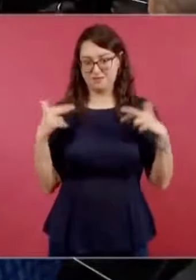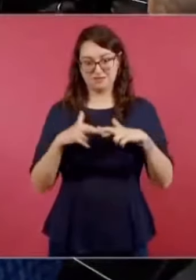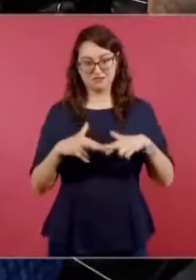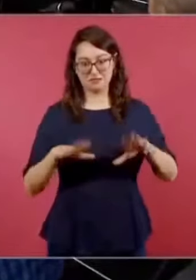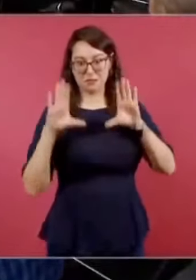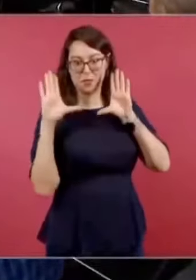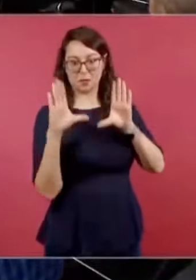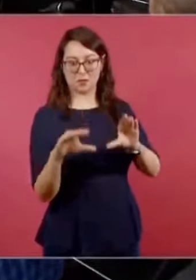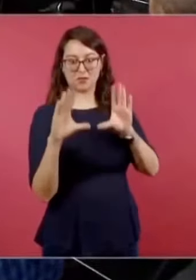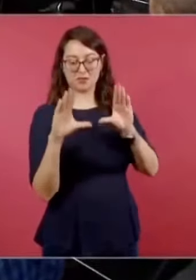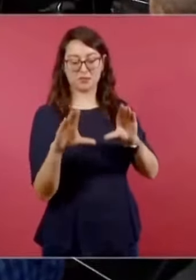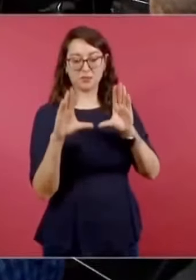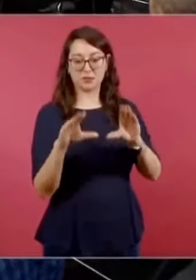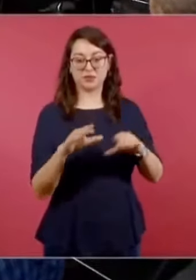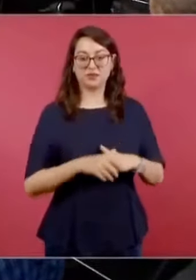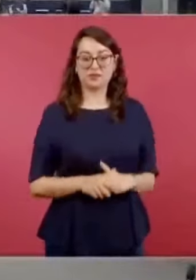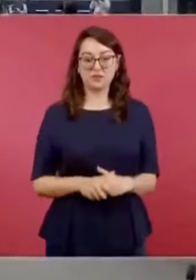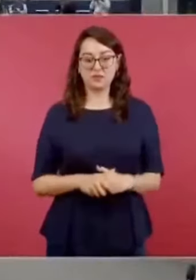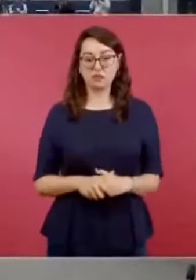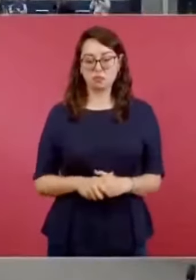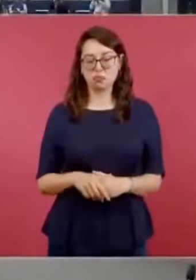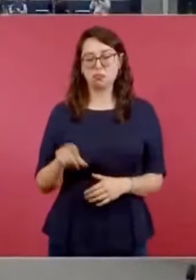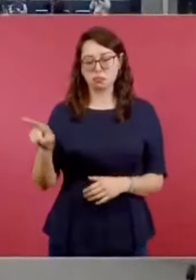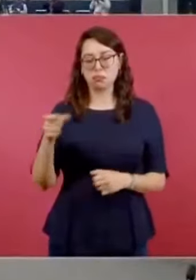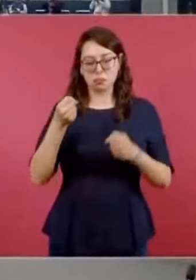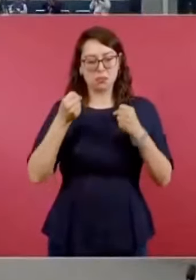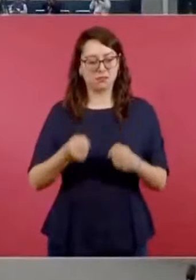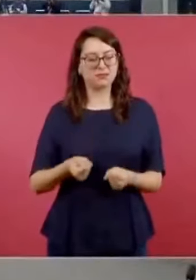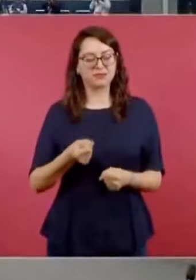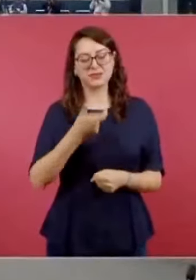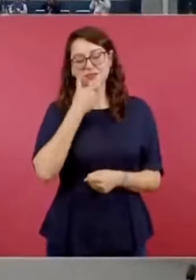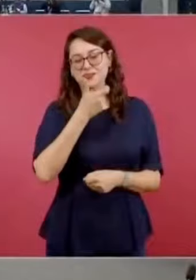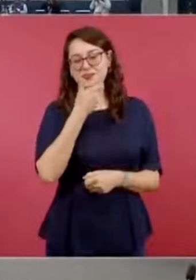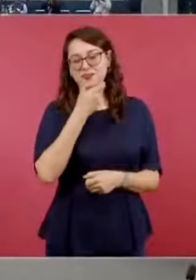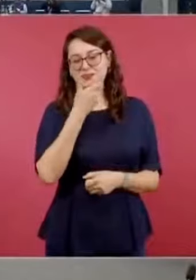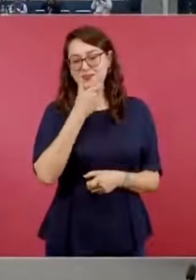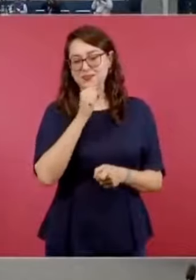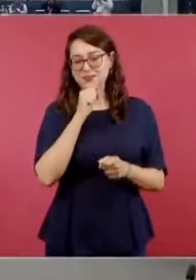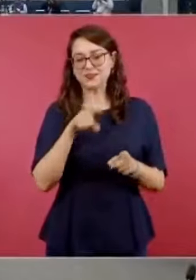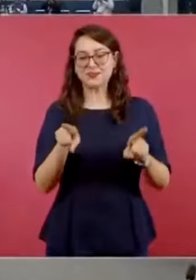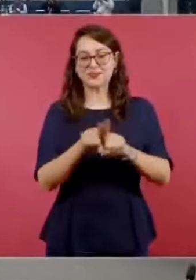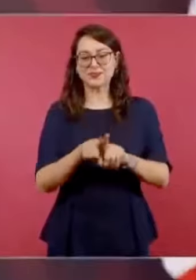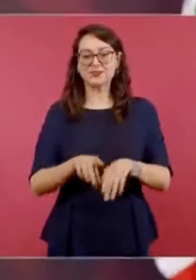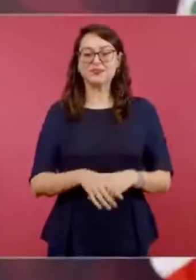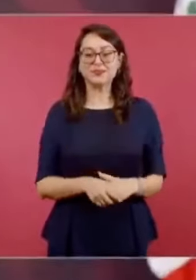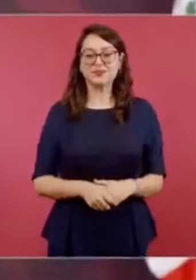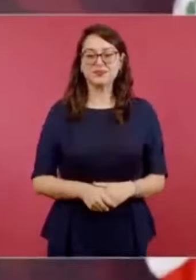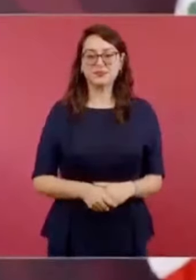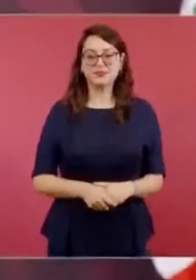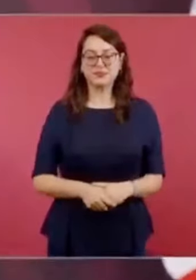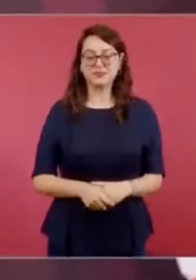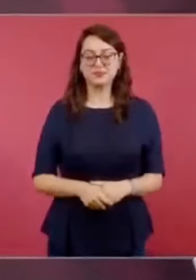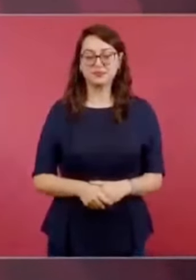Se debe estar riendo ahora que me está escuchando, si está conectado.